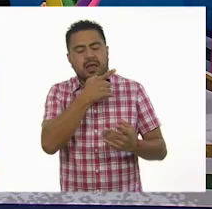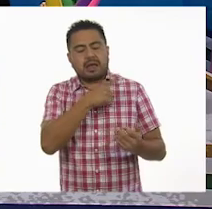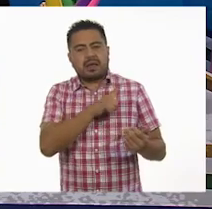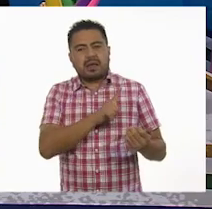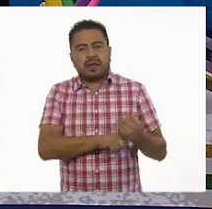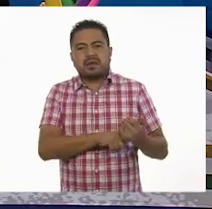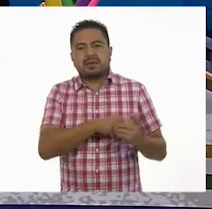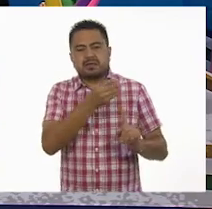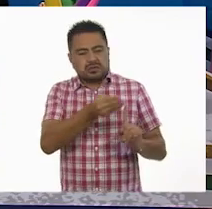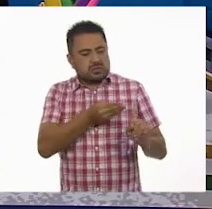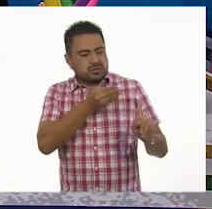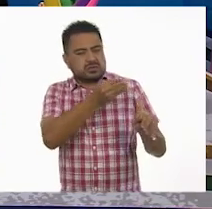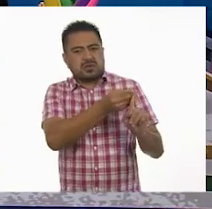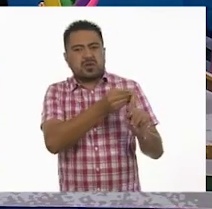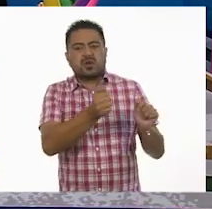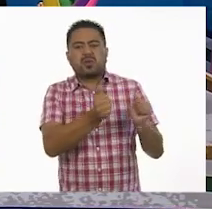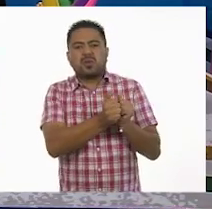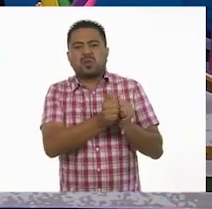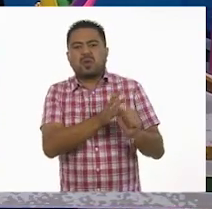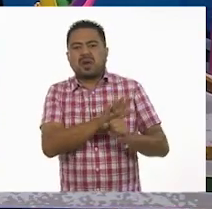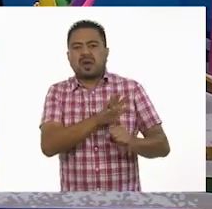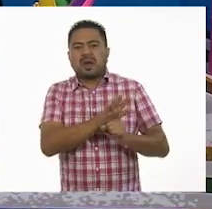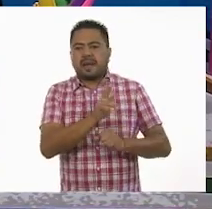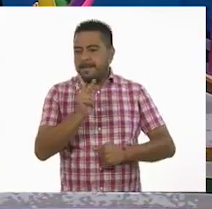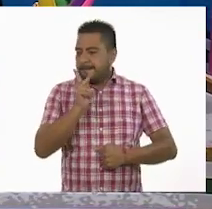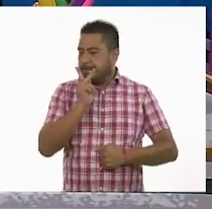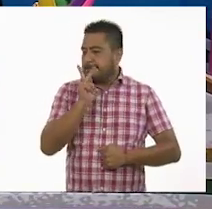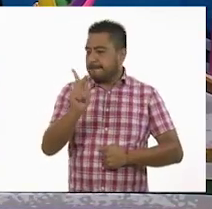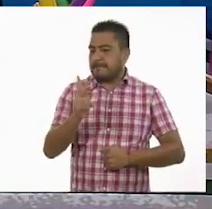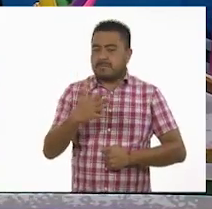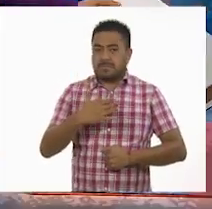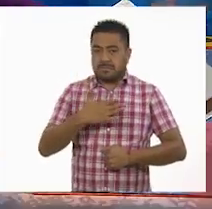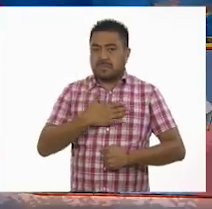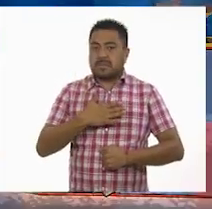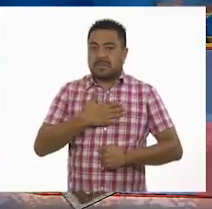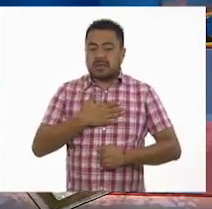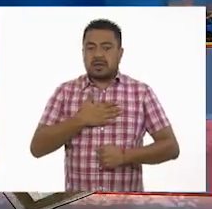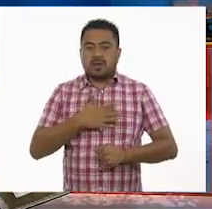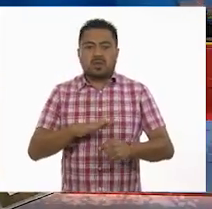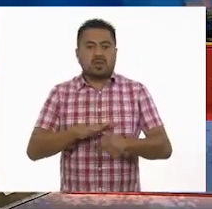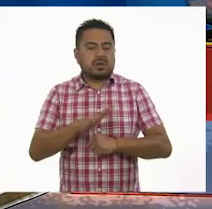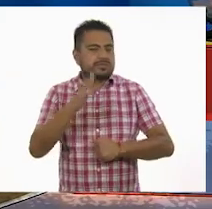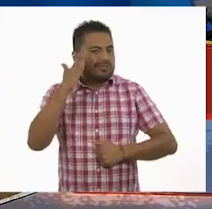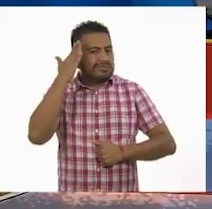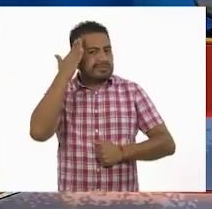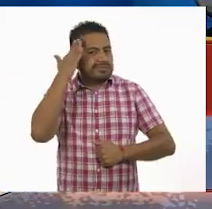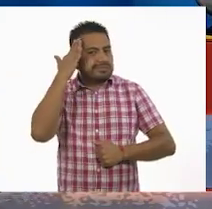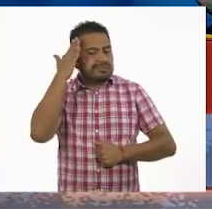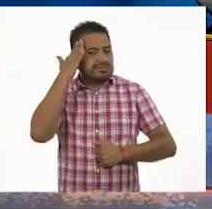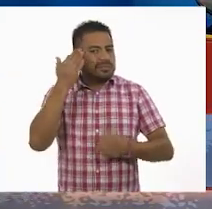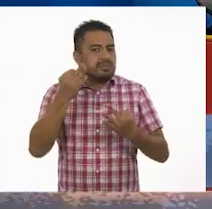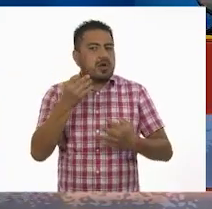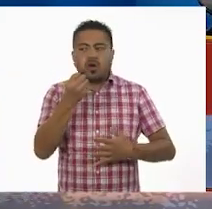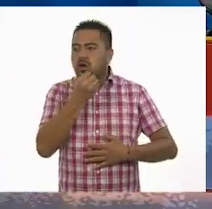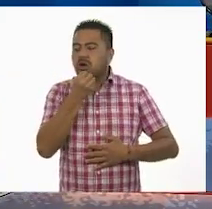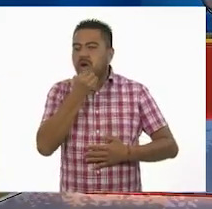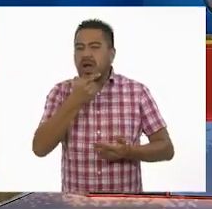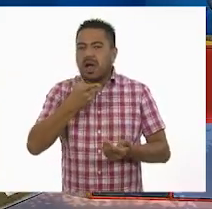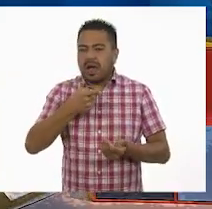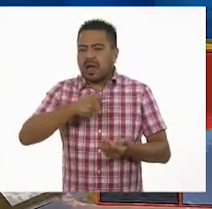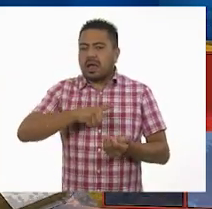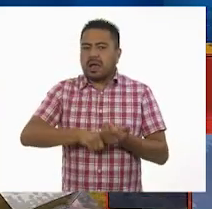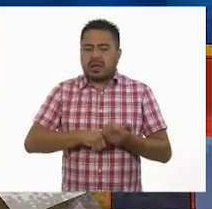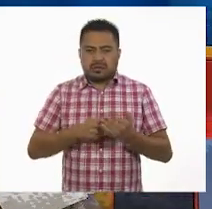cifrada en la palabra, en la capacidad oral del intérprete.